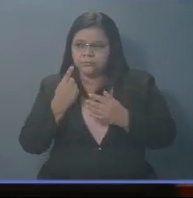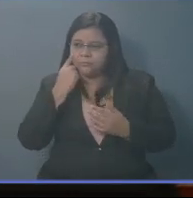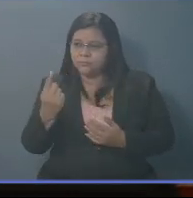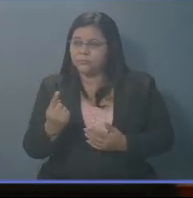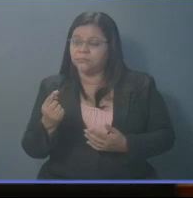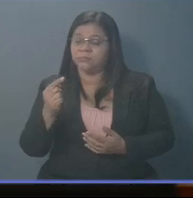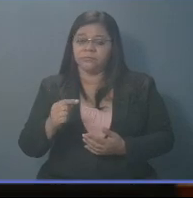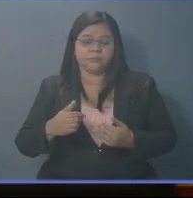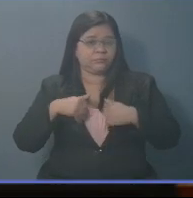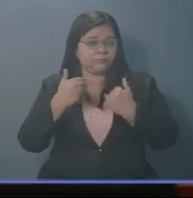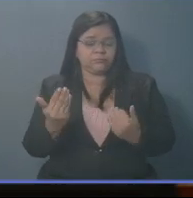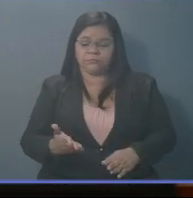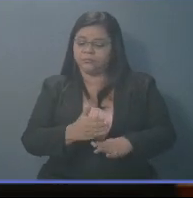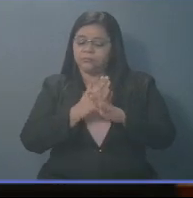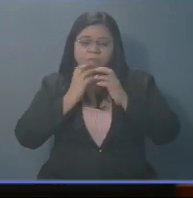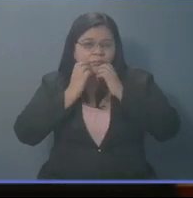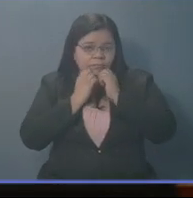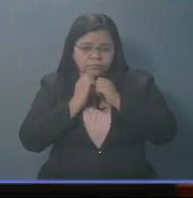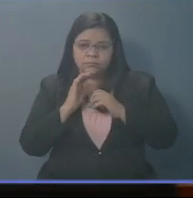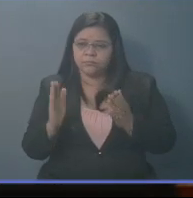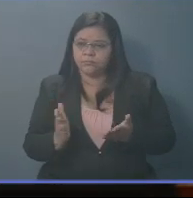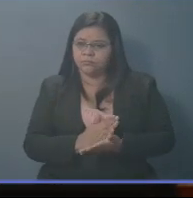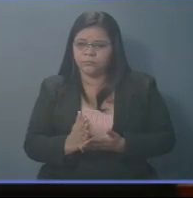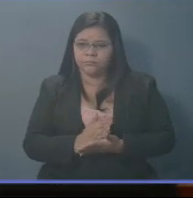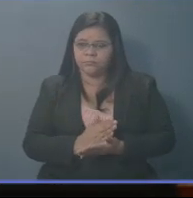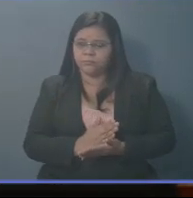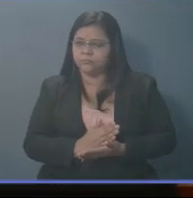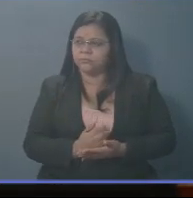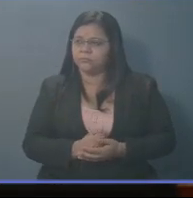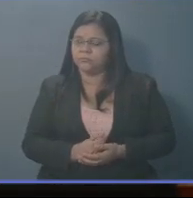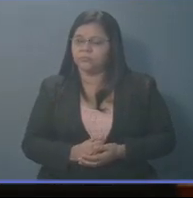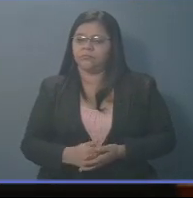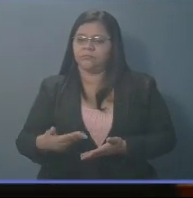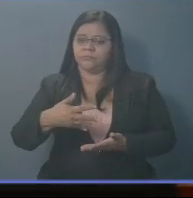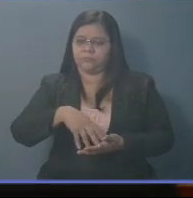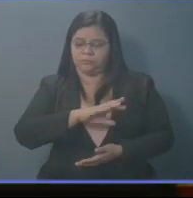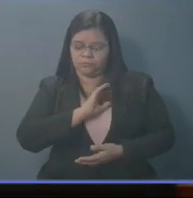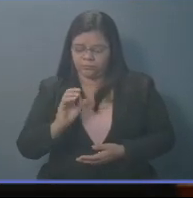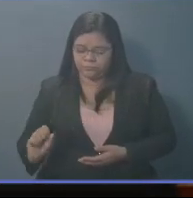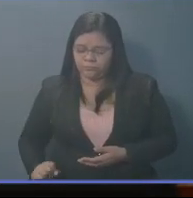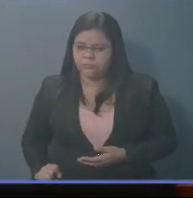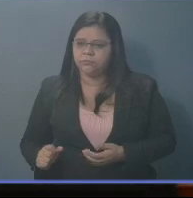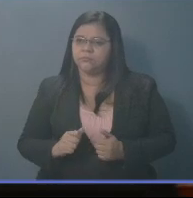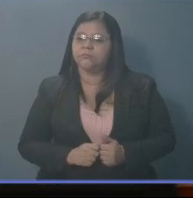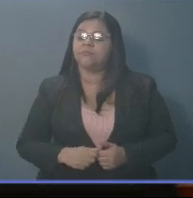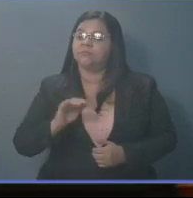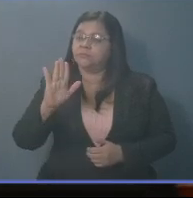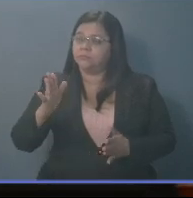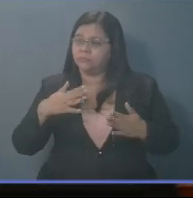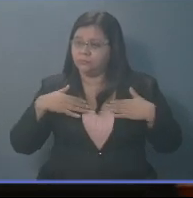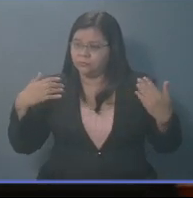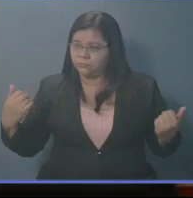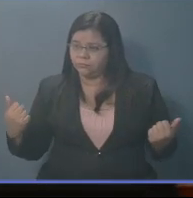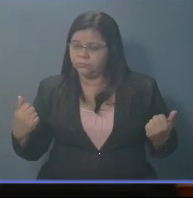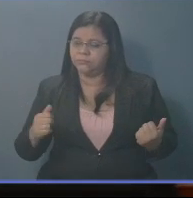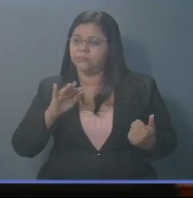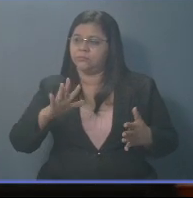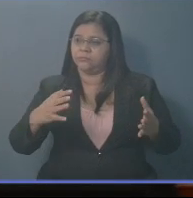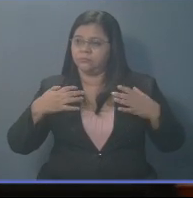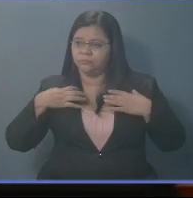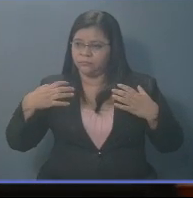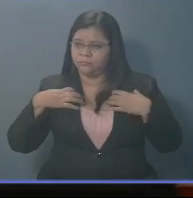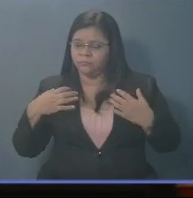desprotege o no se protege al pueblo salvadoreño en su salud y en su vida.